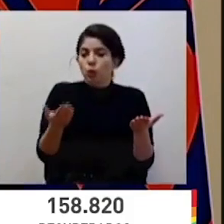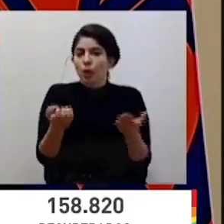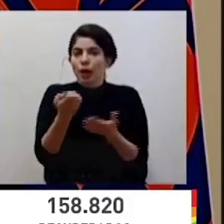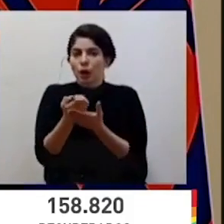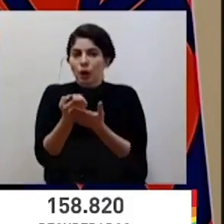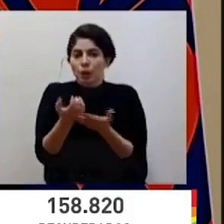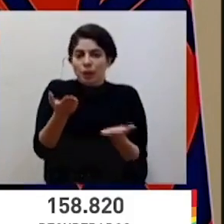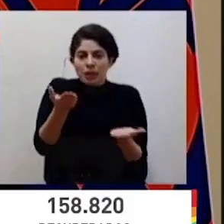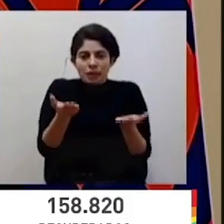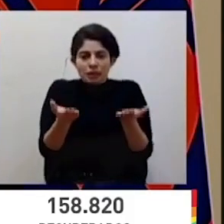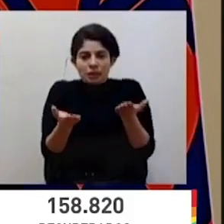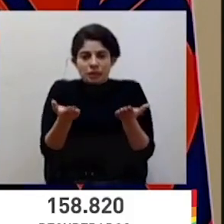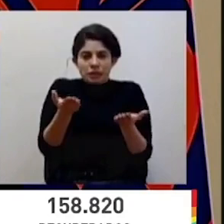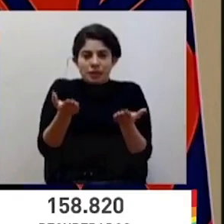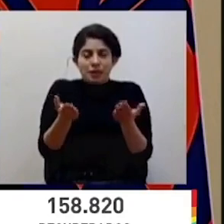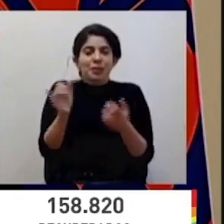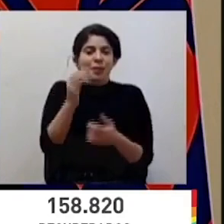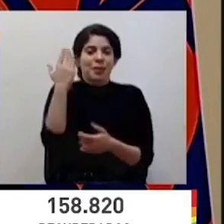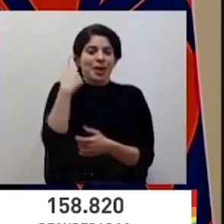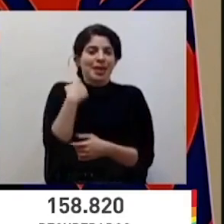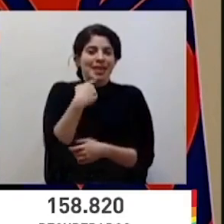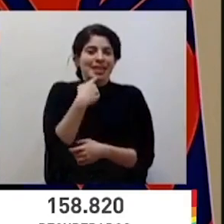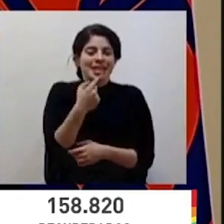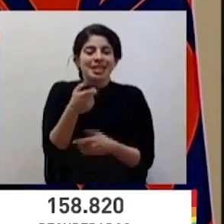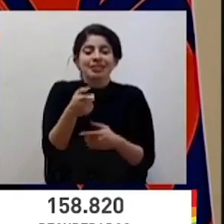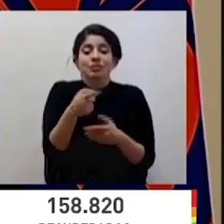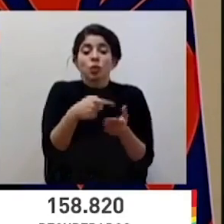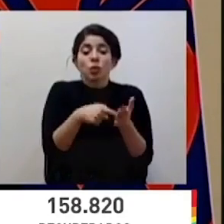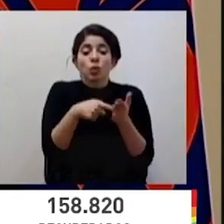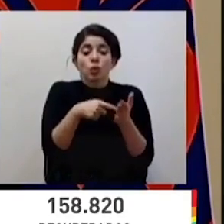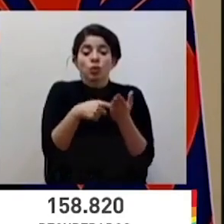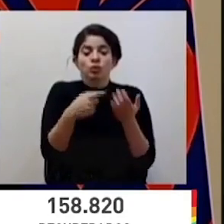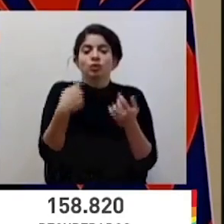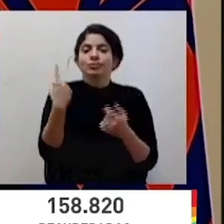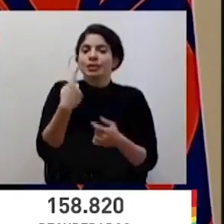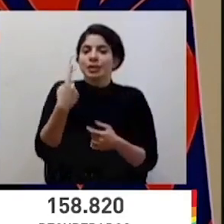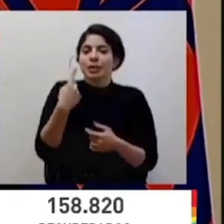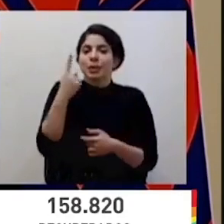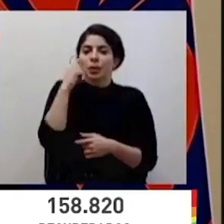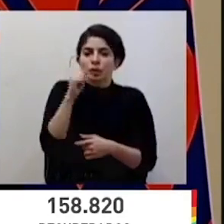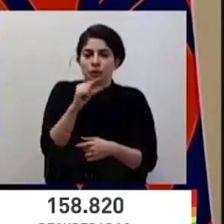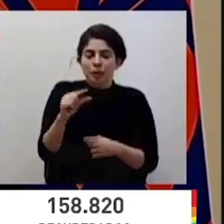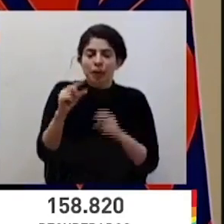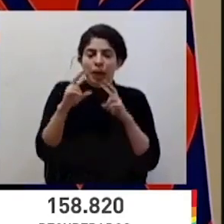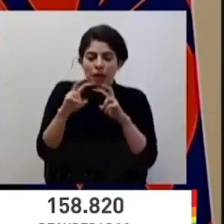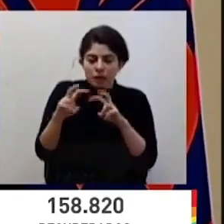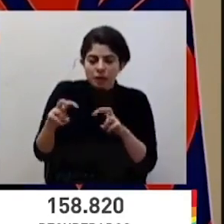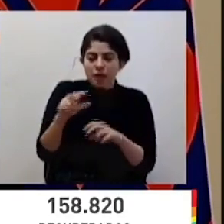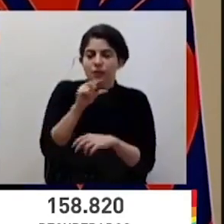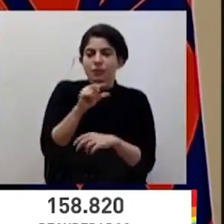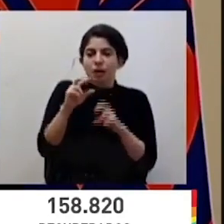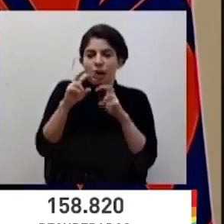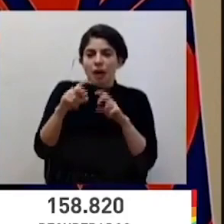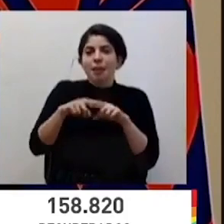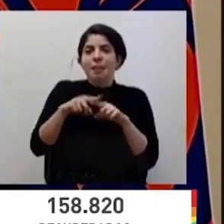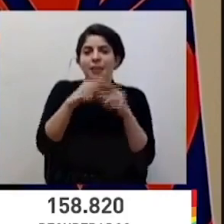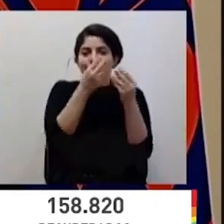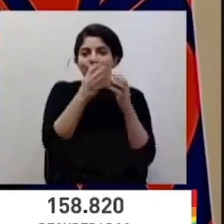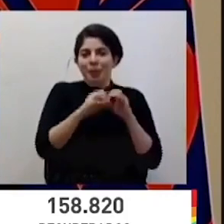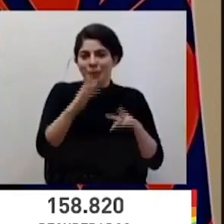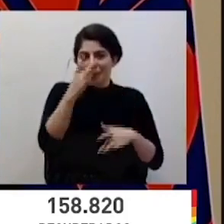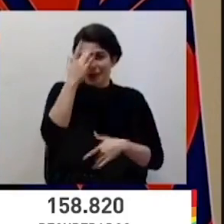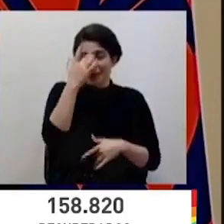económica. Pero como le decía antes, son condiciones que se analizan cada semana de acuerdo con los datos epidemiológicos